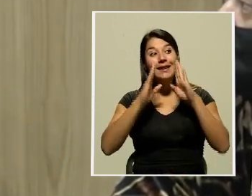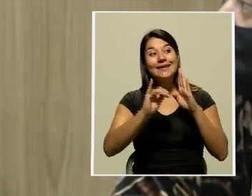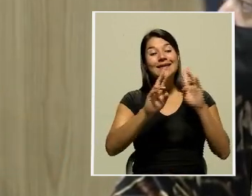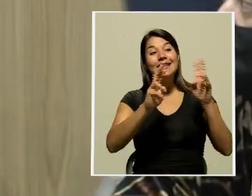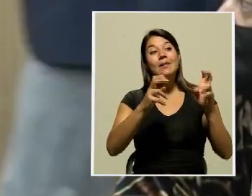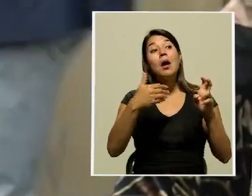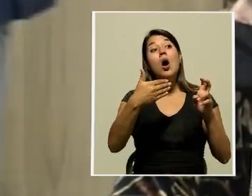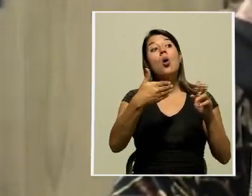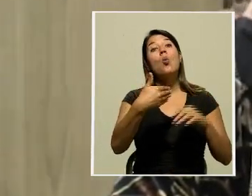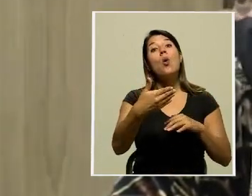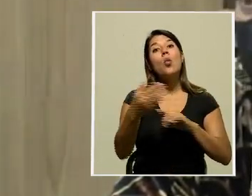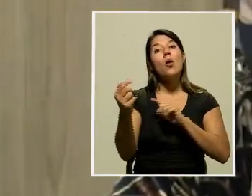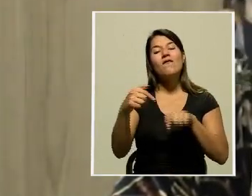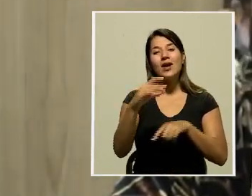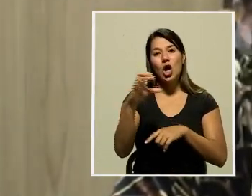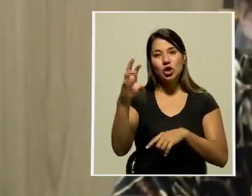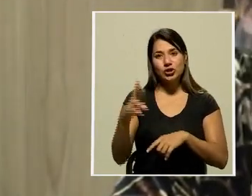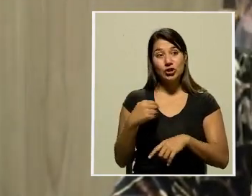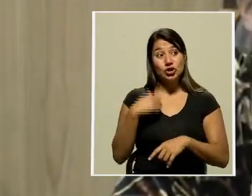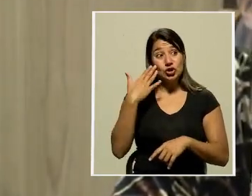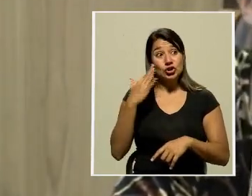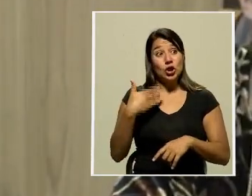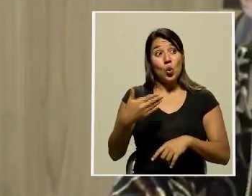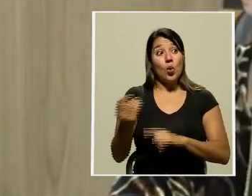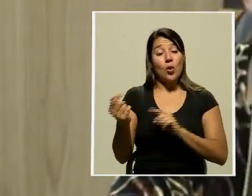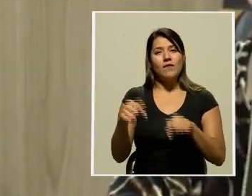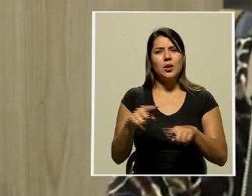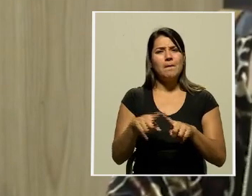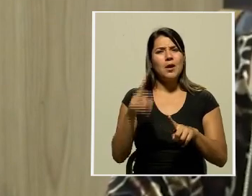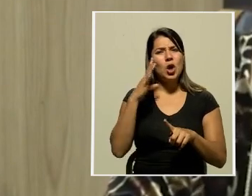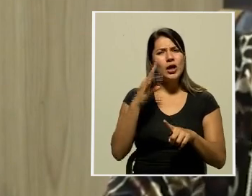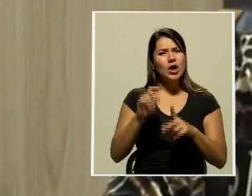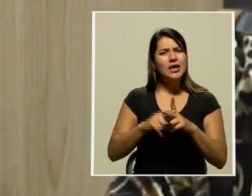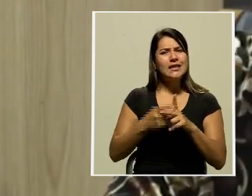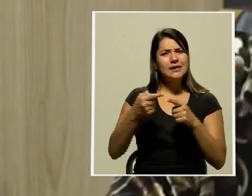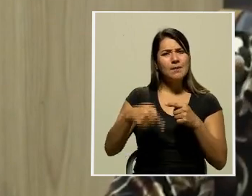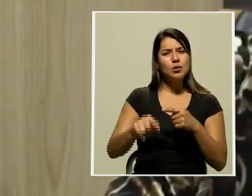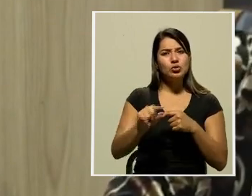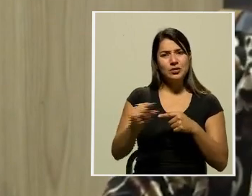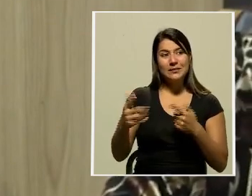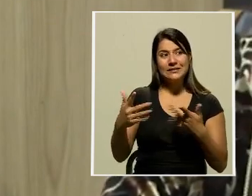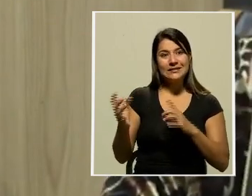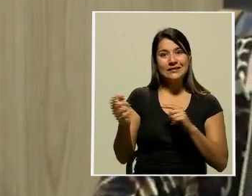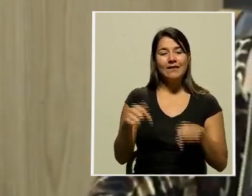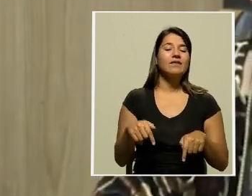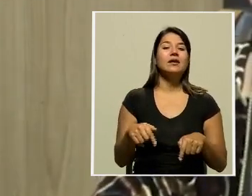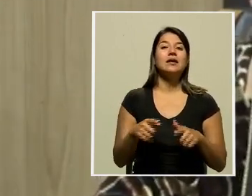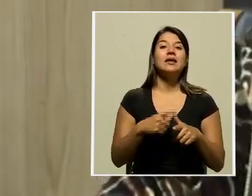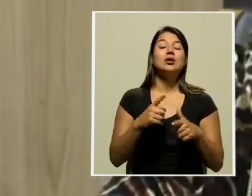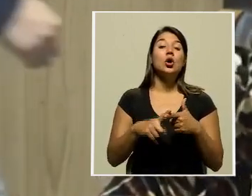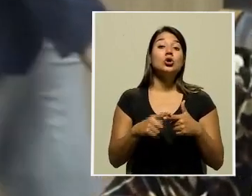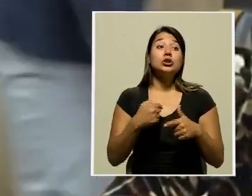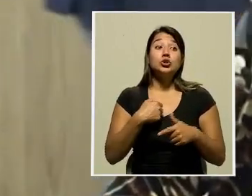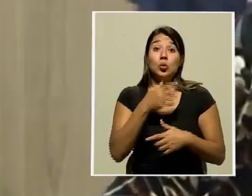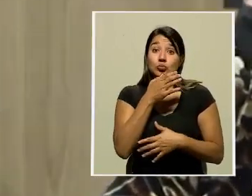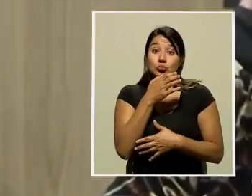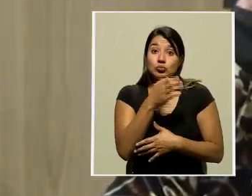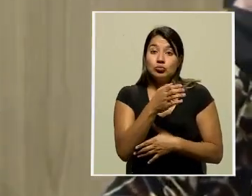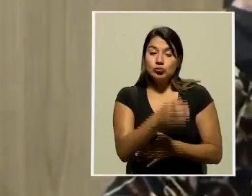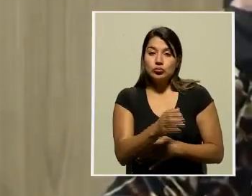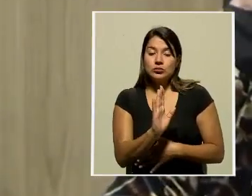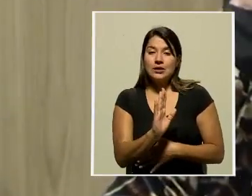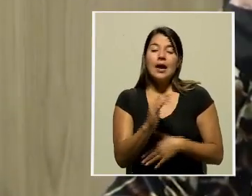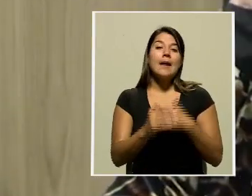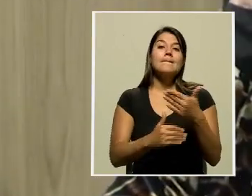Costa Rica, sí. Yo no sé cuándo regresa él, pero creo que a principios de la semana entrante estará por acá. Entonces, sugiero que